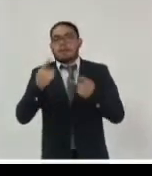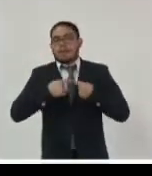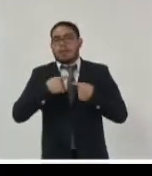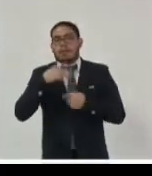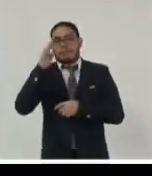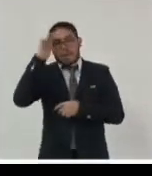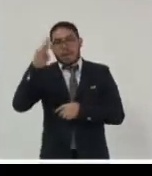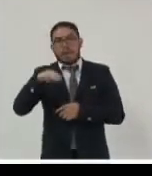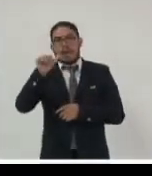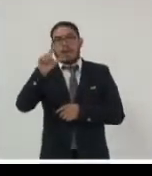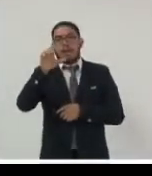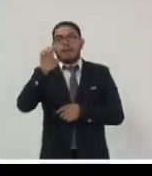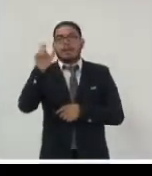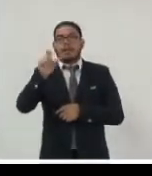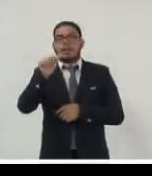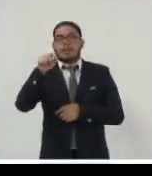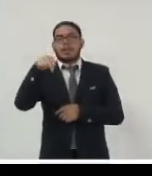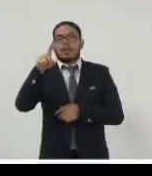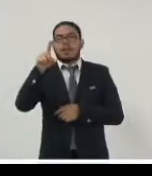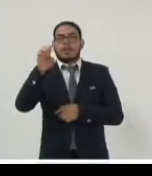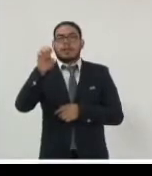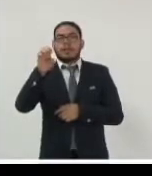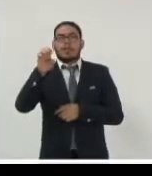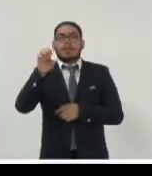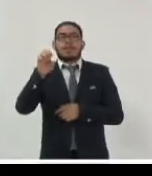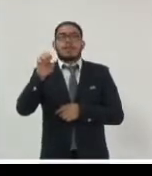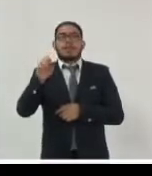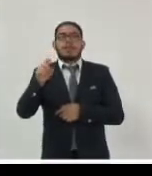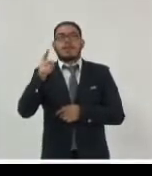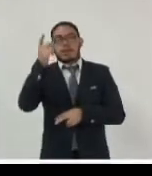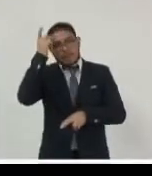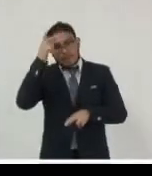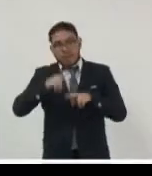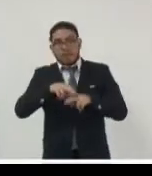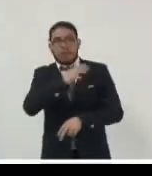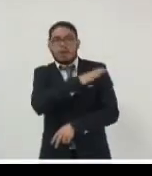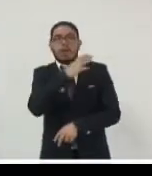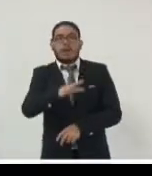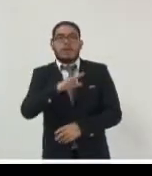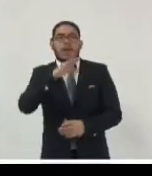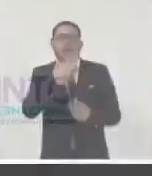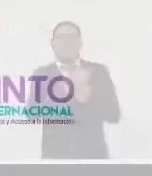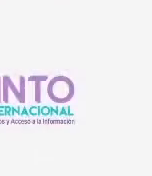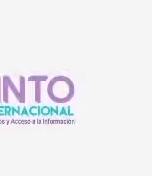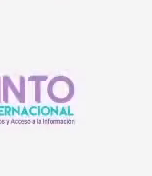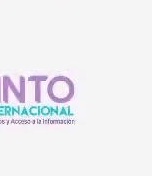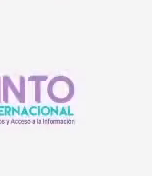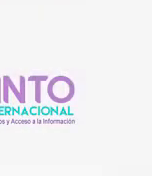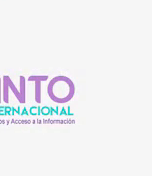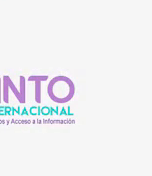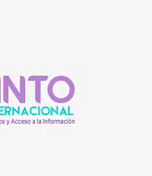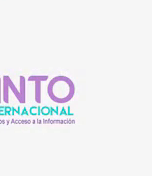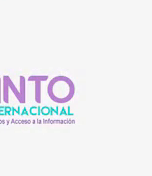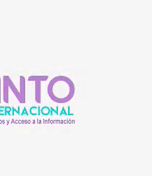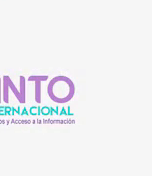el maestro Alexander Vázquero Elizondo quien es el director general del Archivo Nacional de Costa Rica